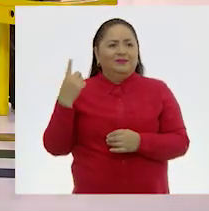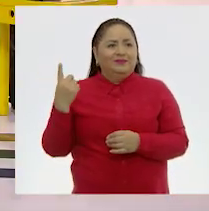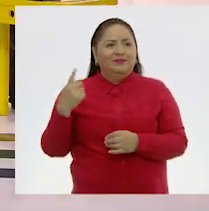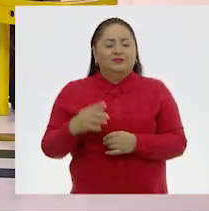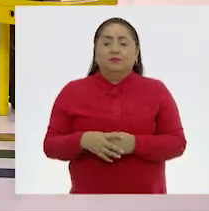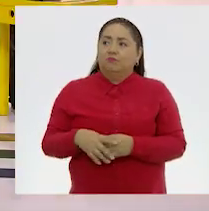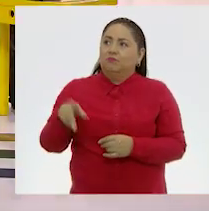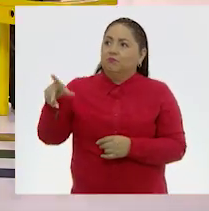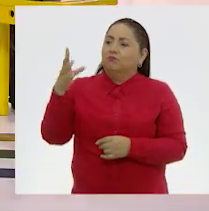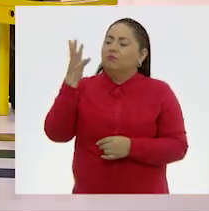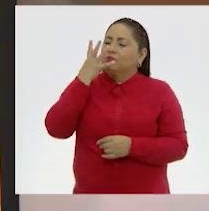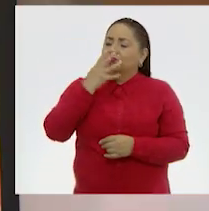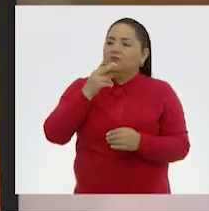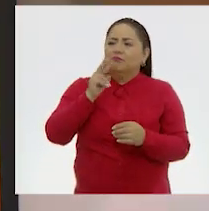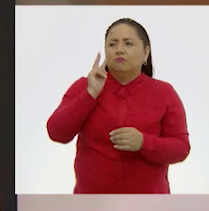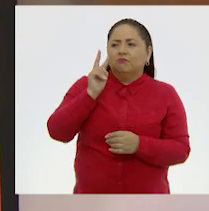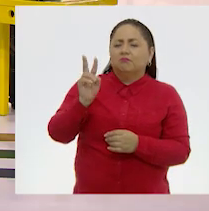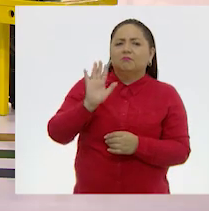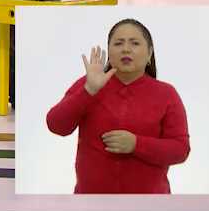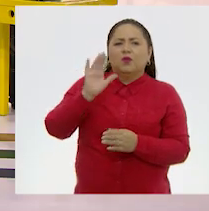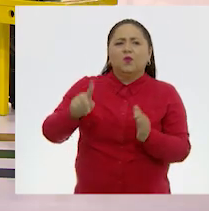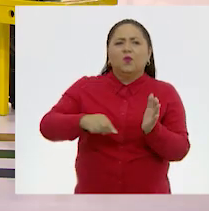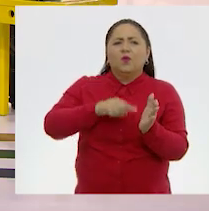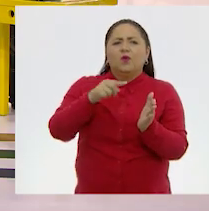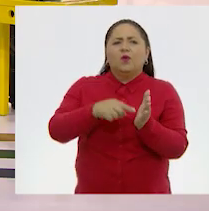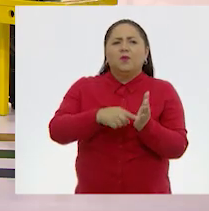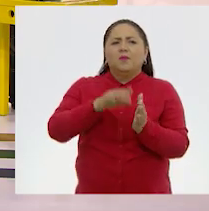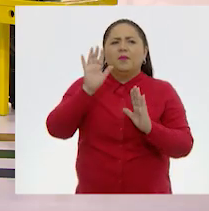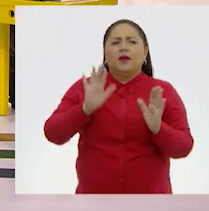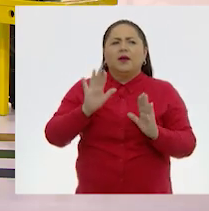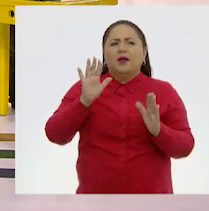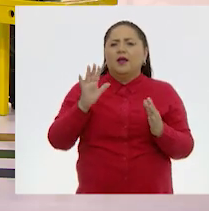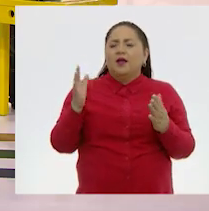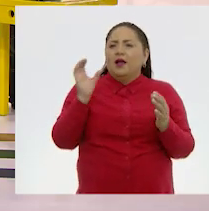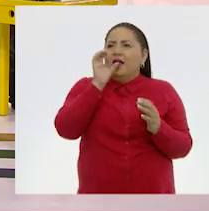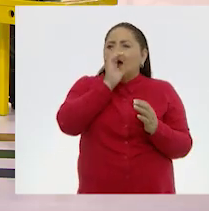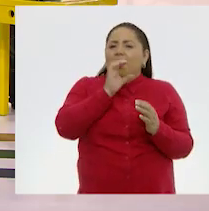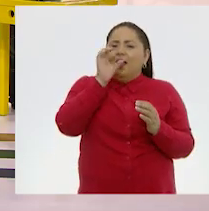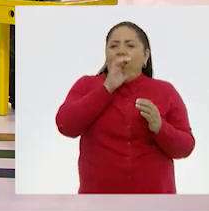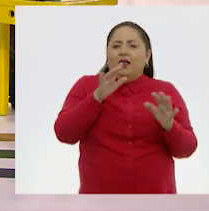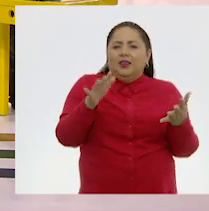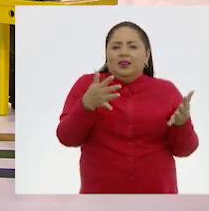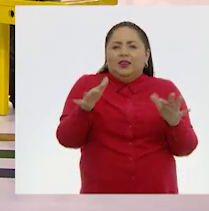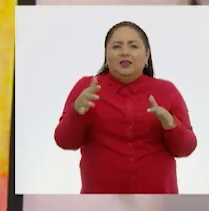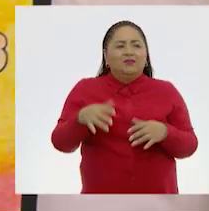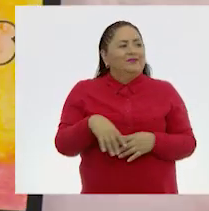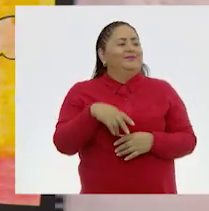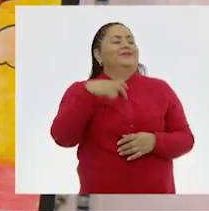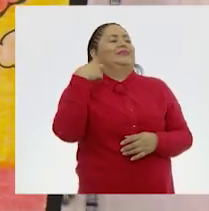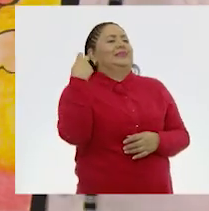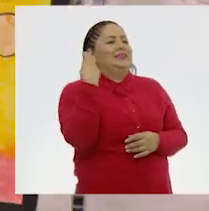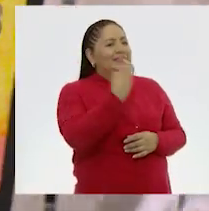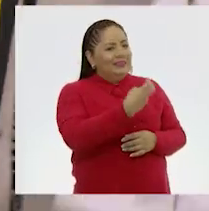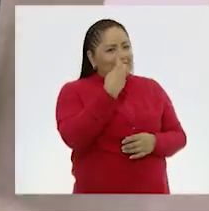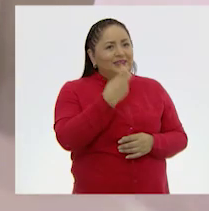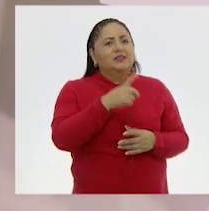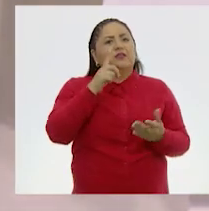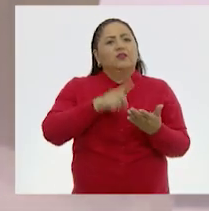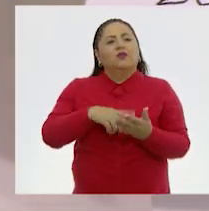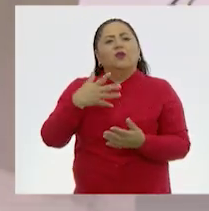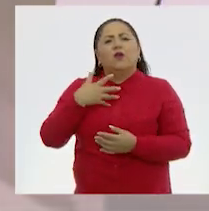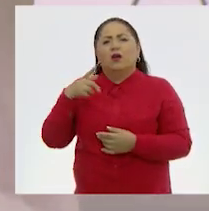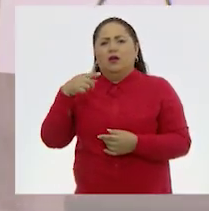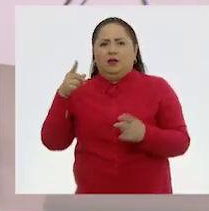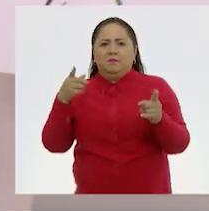Mira, nada más me da esta sensación de que es un lugar que está haciendo, está calientito, está tibio. Exacto. Aquí tenemos